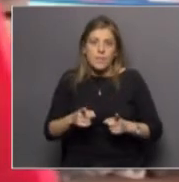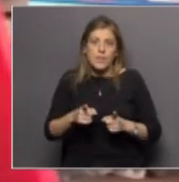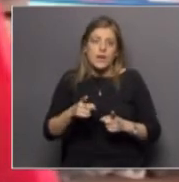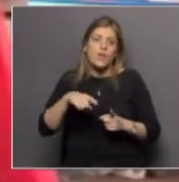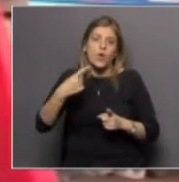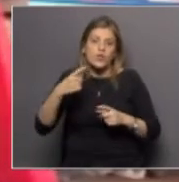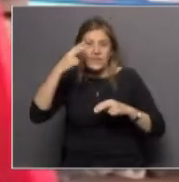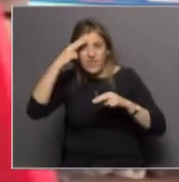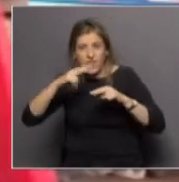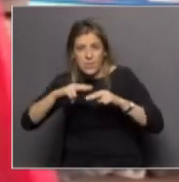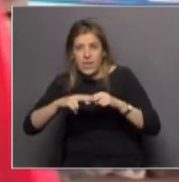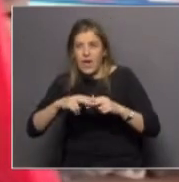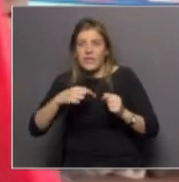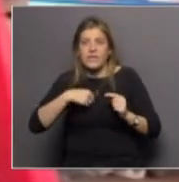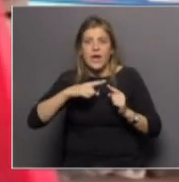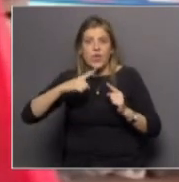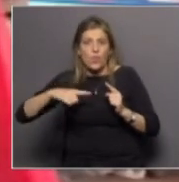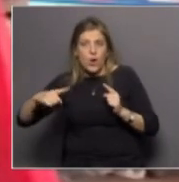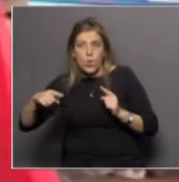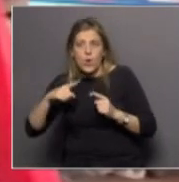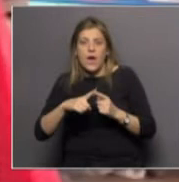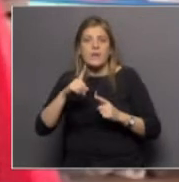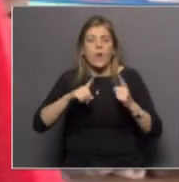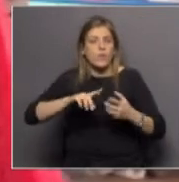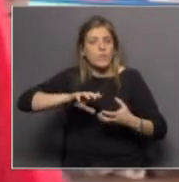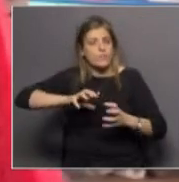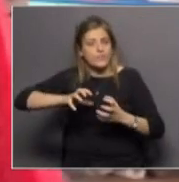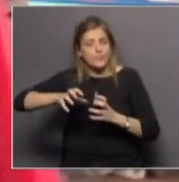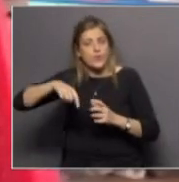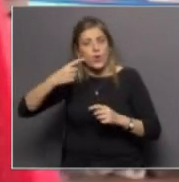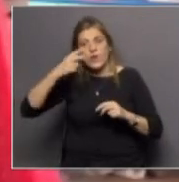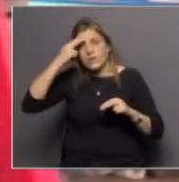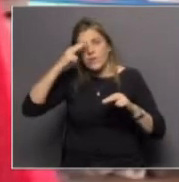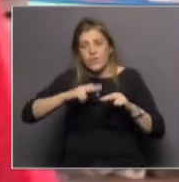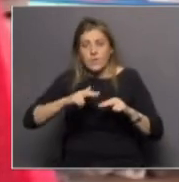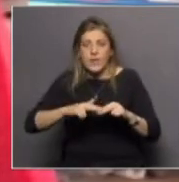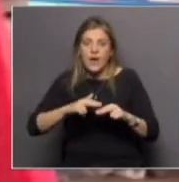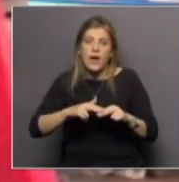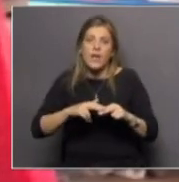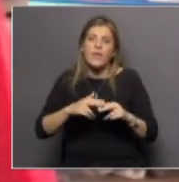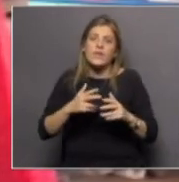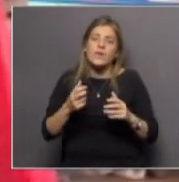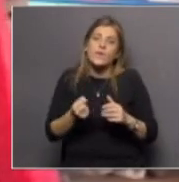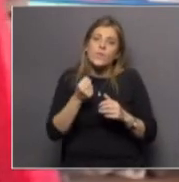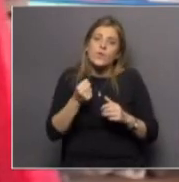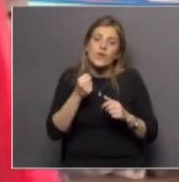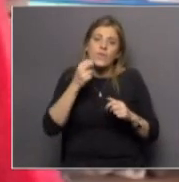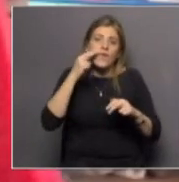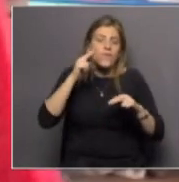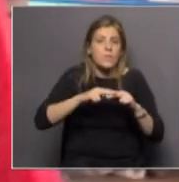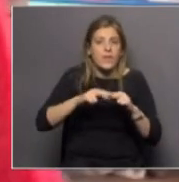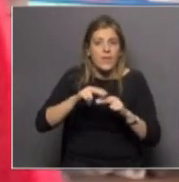enfermedades crónicas cardiovasculares particularmente que es una carga importante de enfermedad de nuestra población